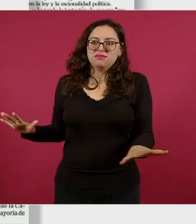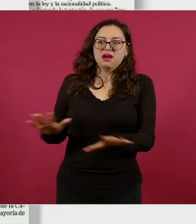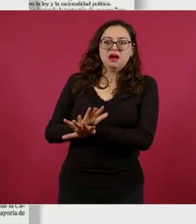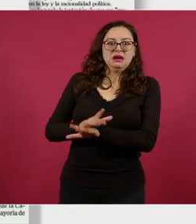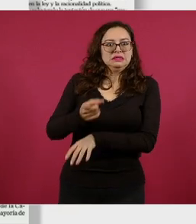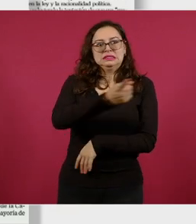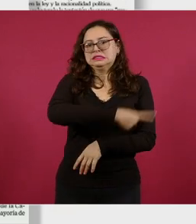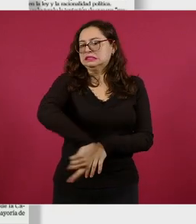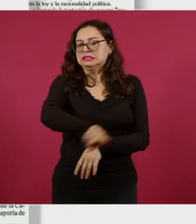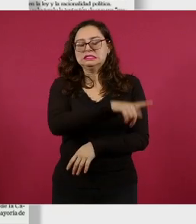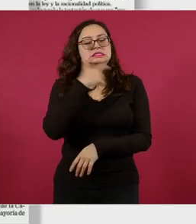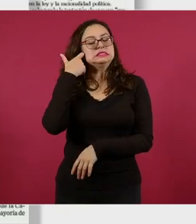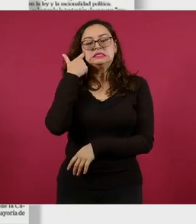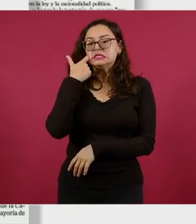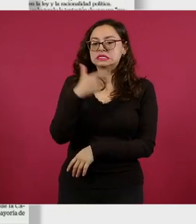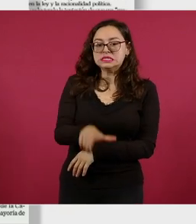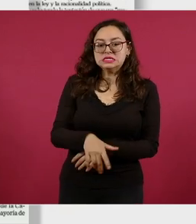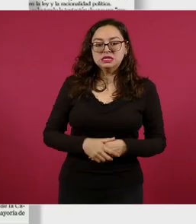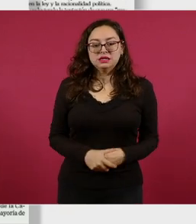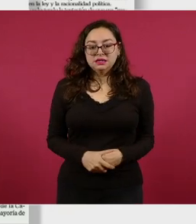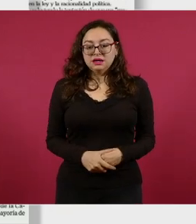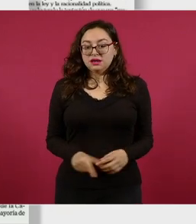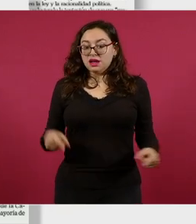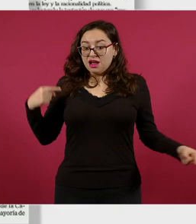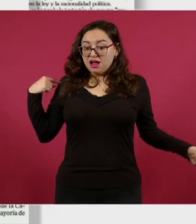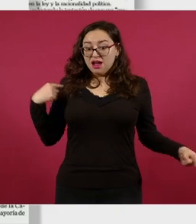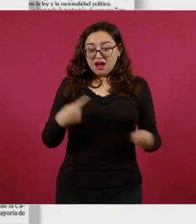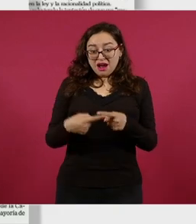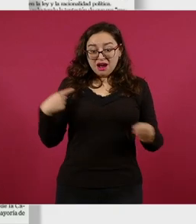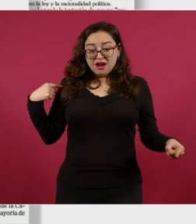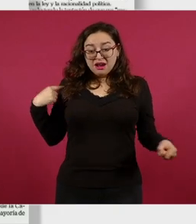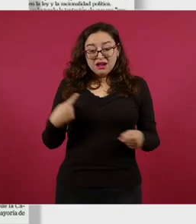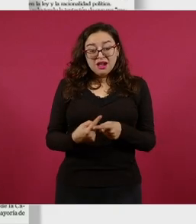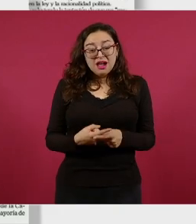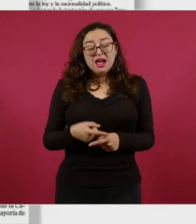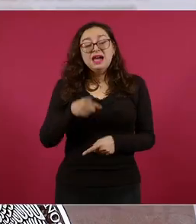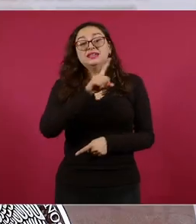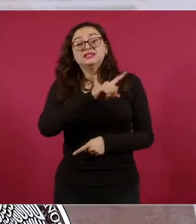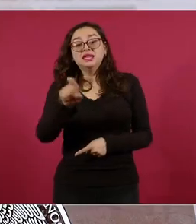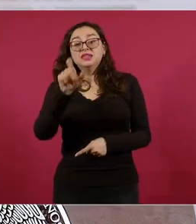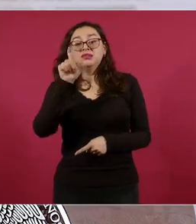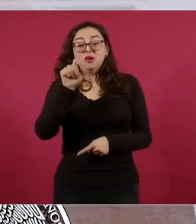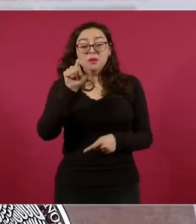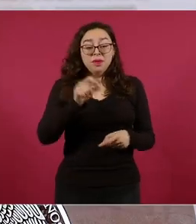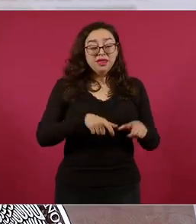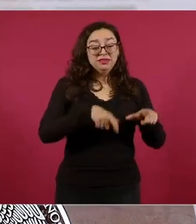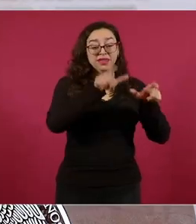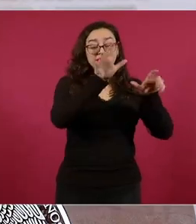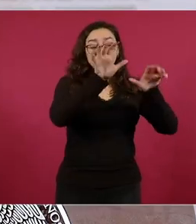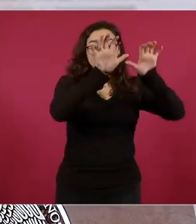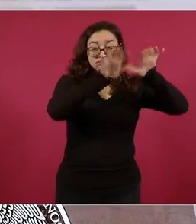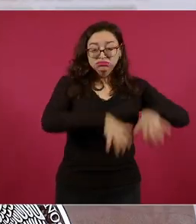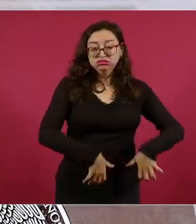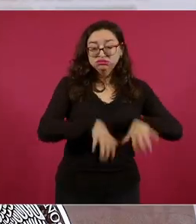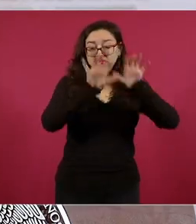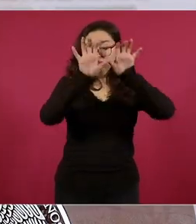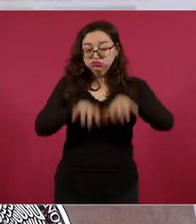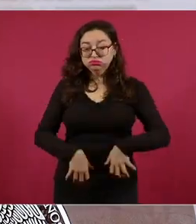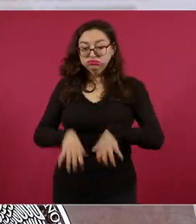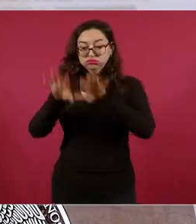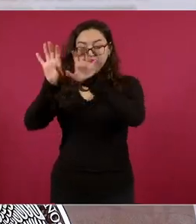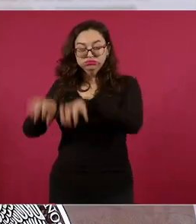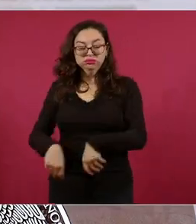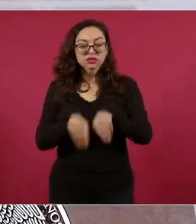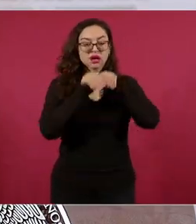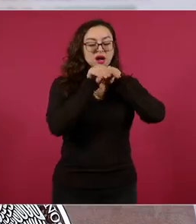Apenas en unas semanas se han publicado más de 120 columnas sobre este tema. Hay quienes han